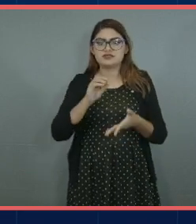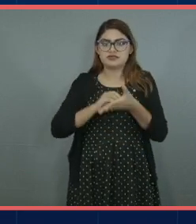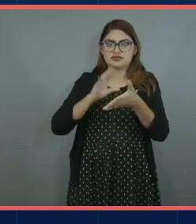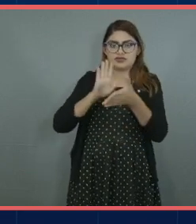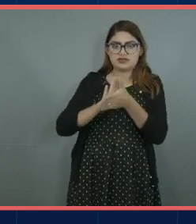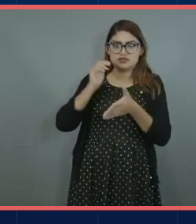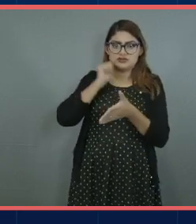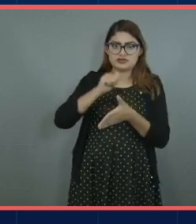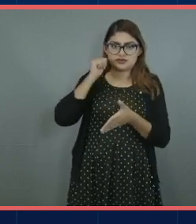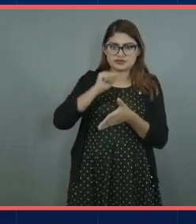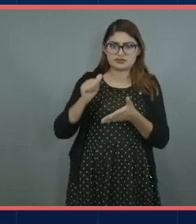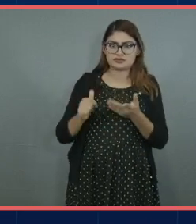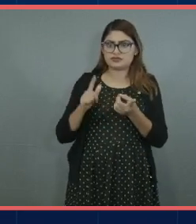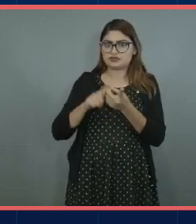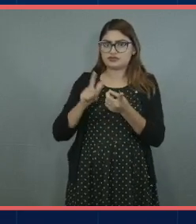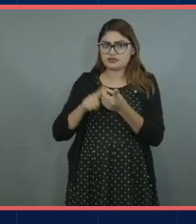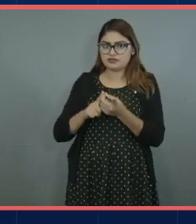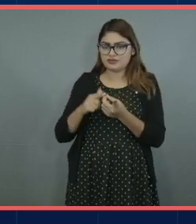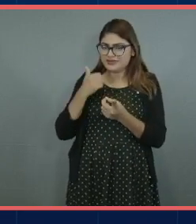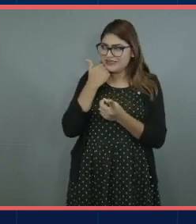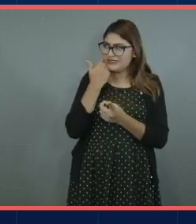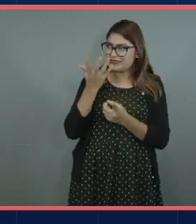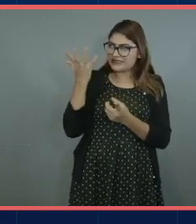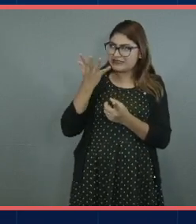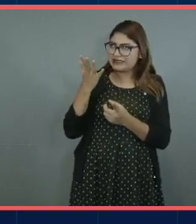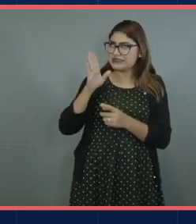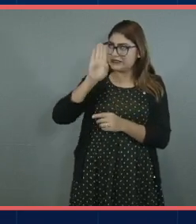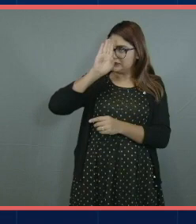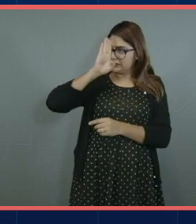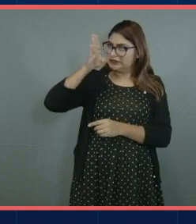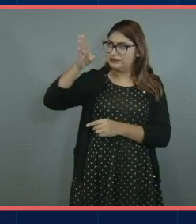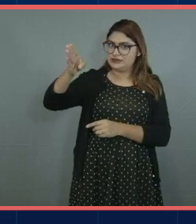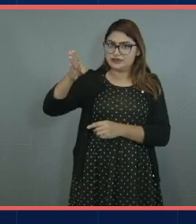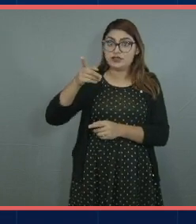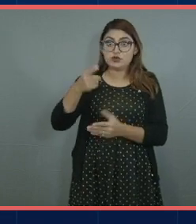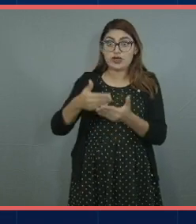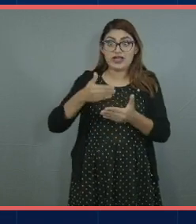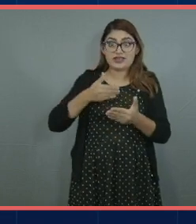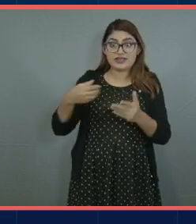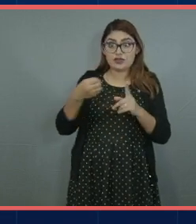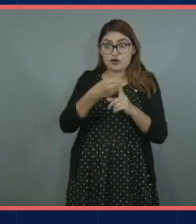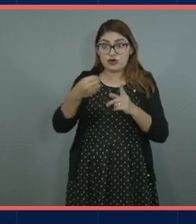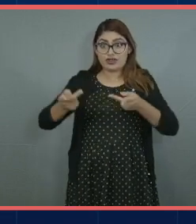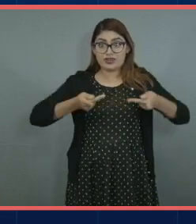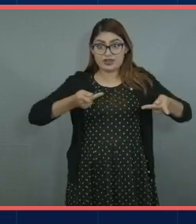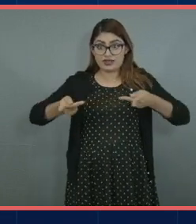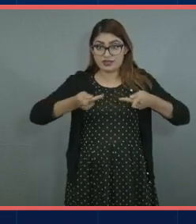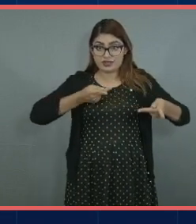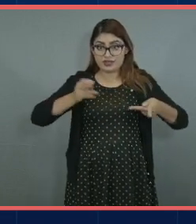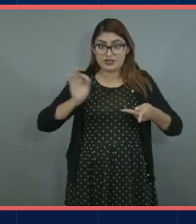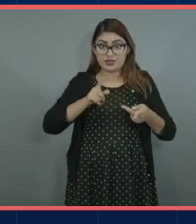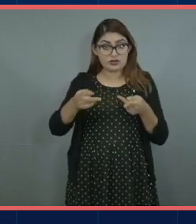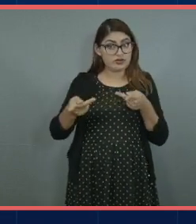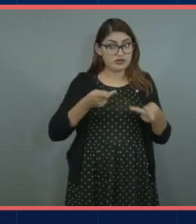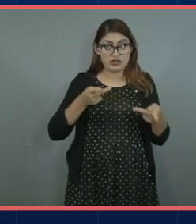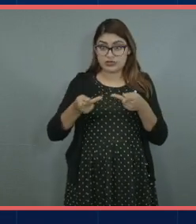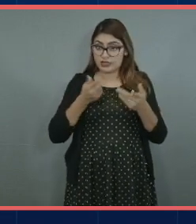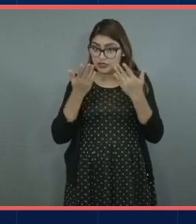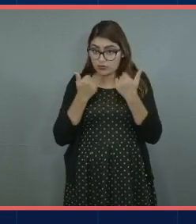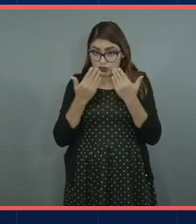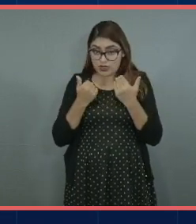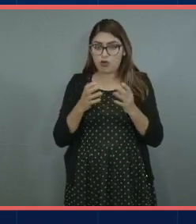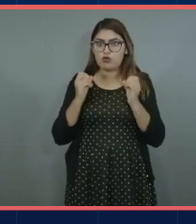siempre y orgánízate para llegar hasta allá ¿no? porque si no nos organizamos y si no somos claros con